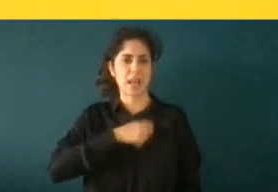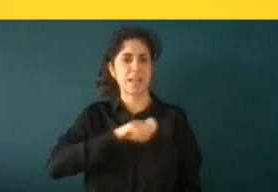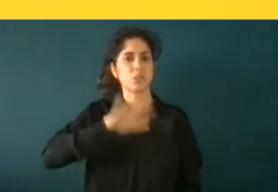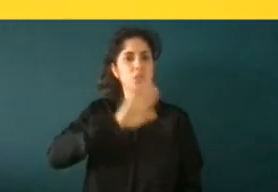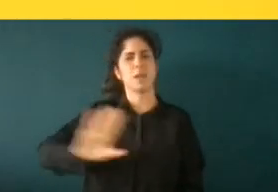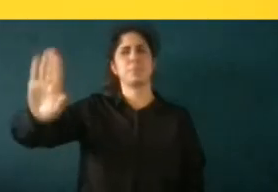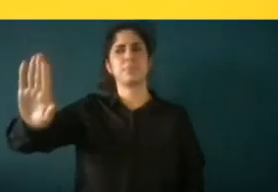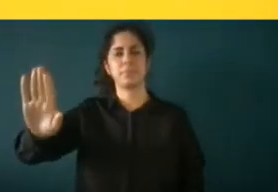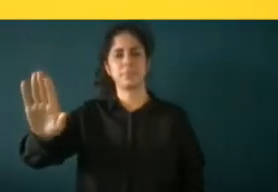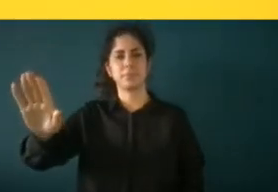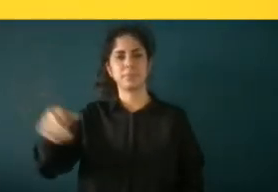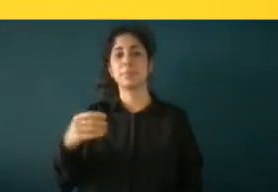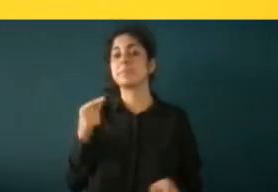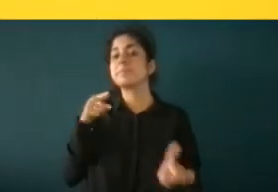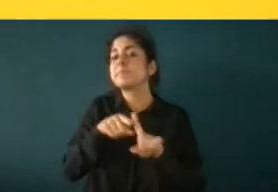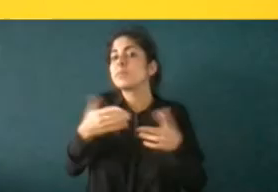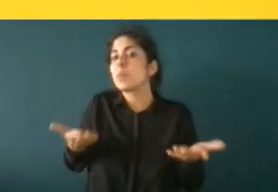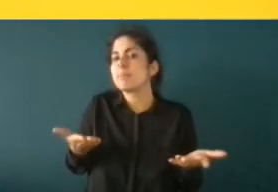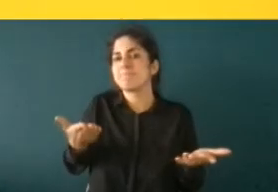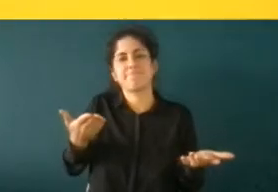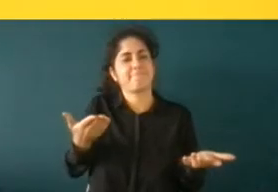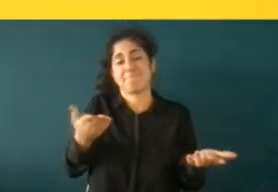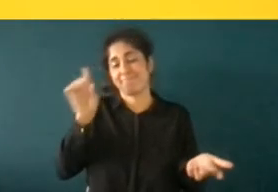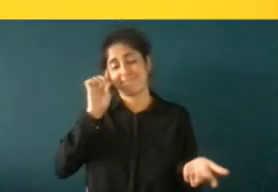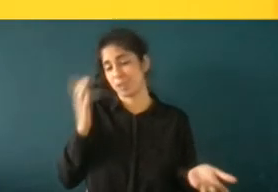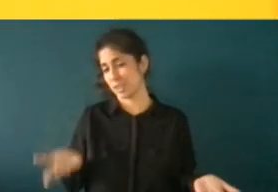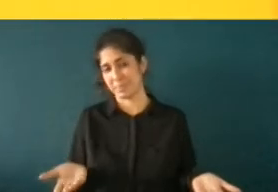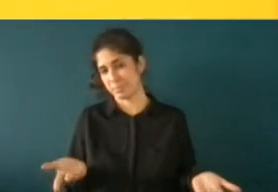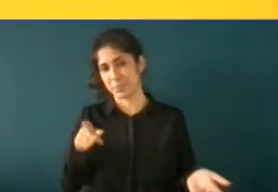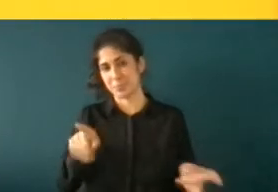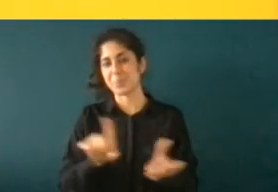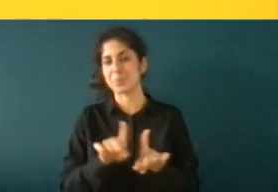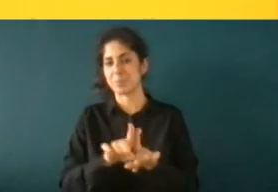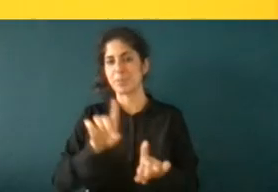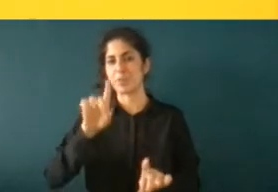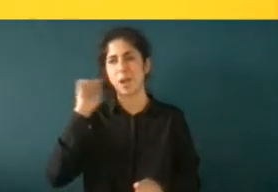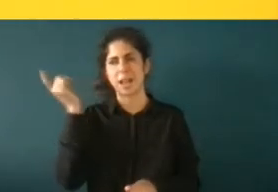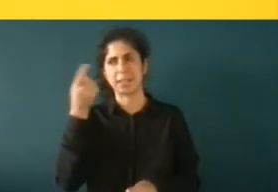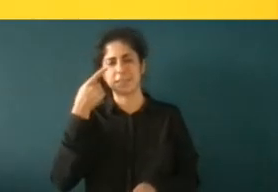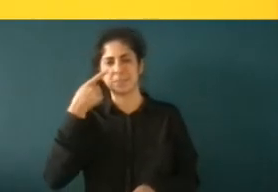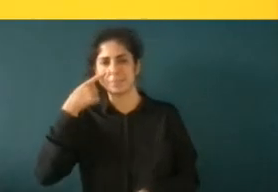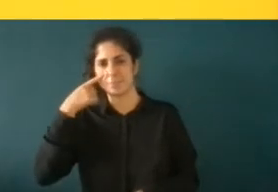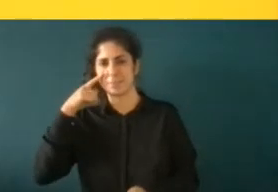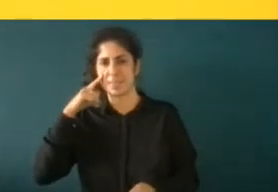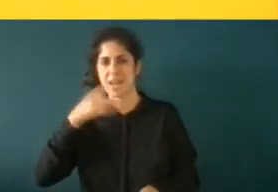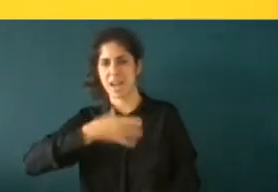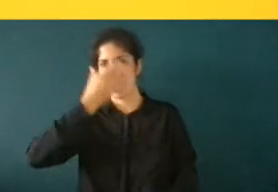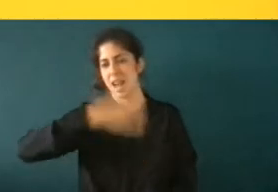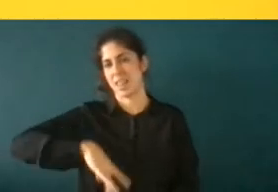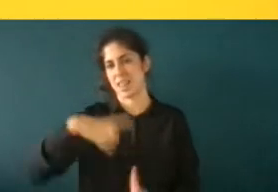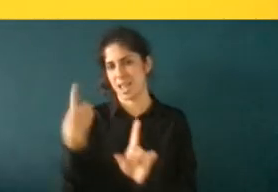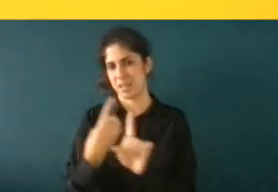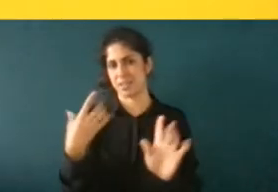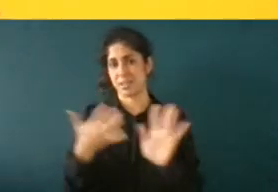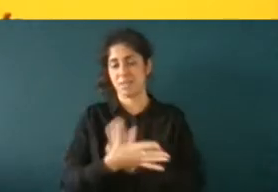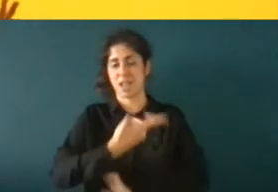no sabemos por qué esto son un poco las identificaciones raciales ¿en qué consisten? que un policía ve a